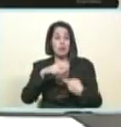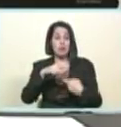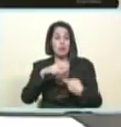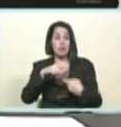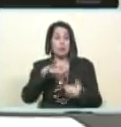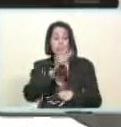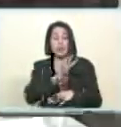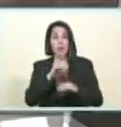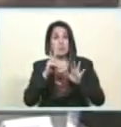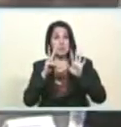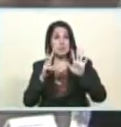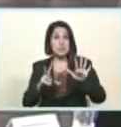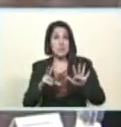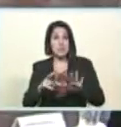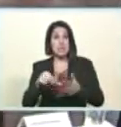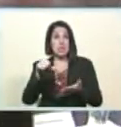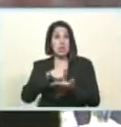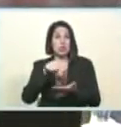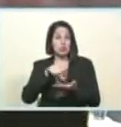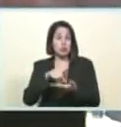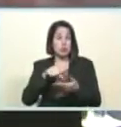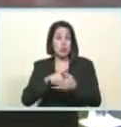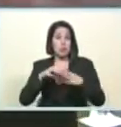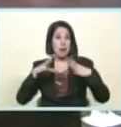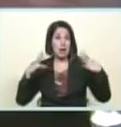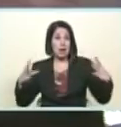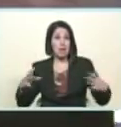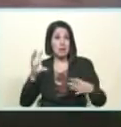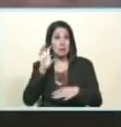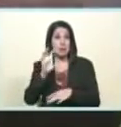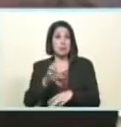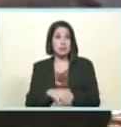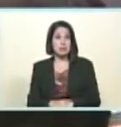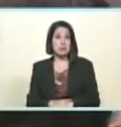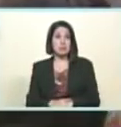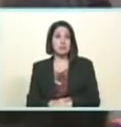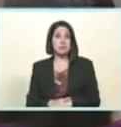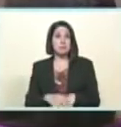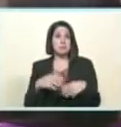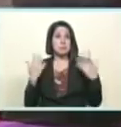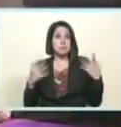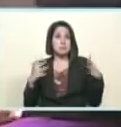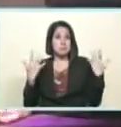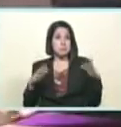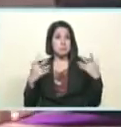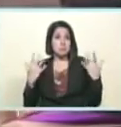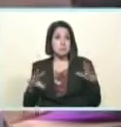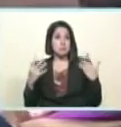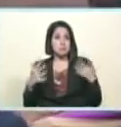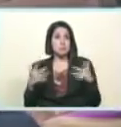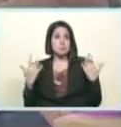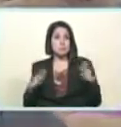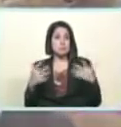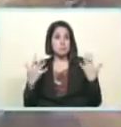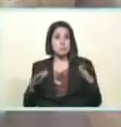campañas electorales batallas acompañó a nuestro comandante Chávez al lado así mira Chávez lo tenía como un hijo